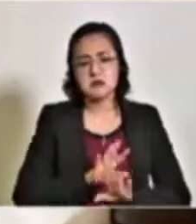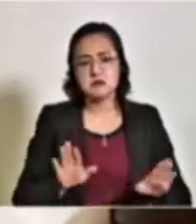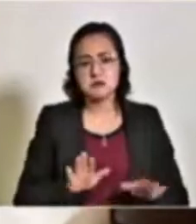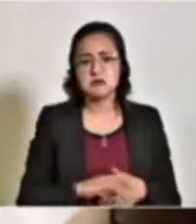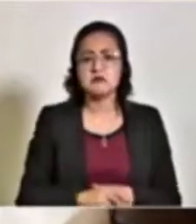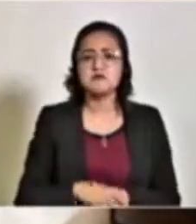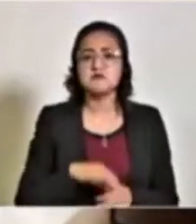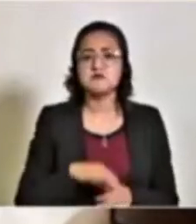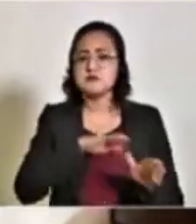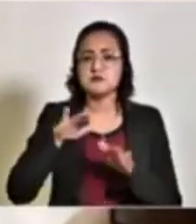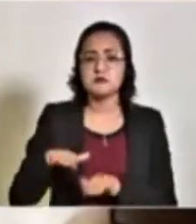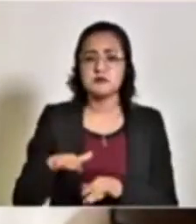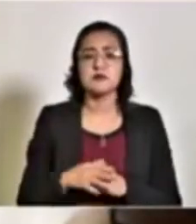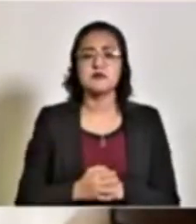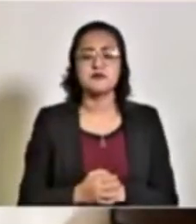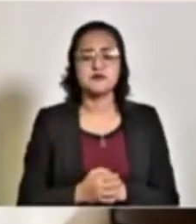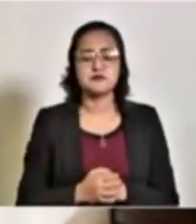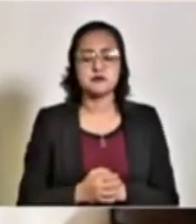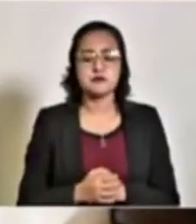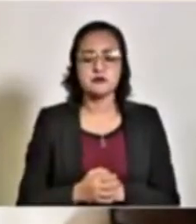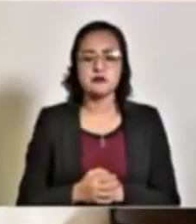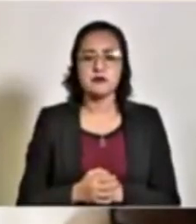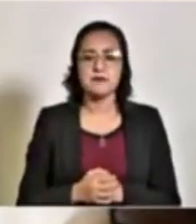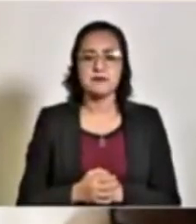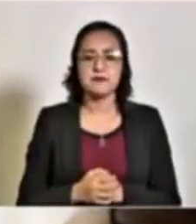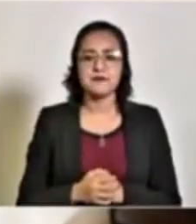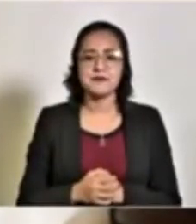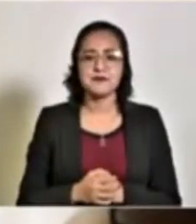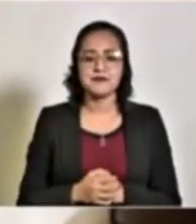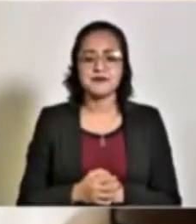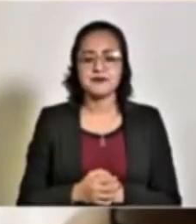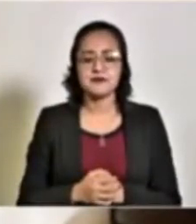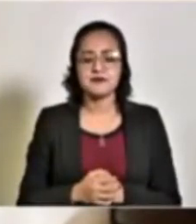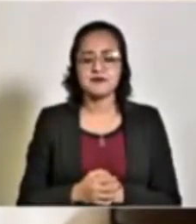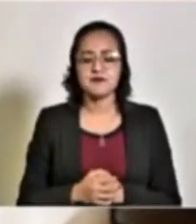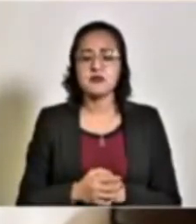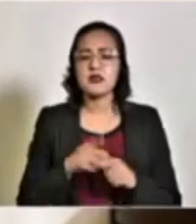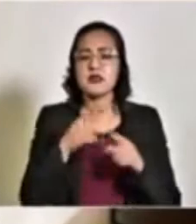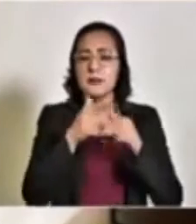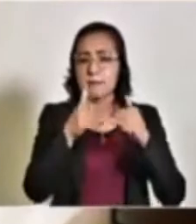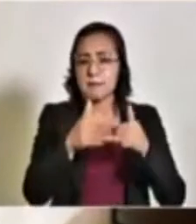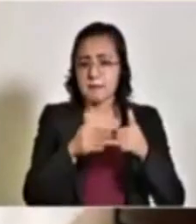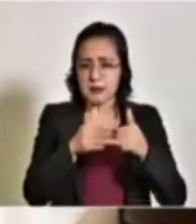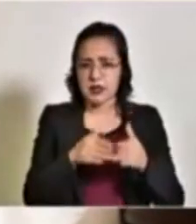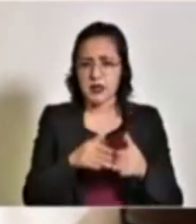Y respecto de los barcos, sí,